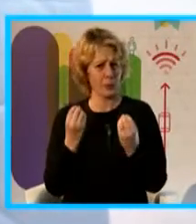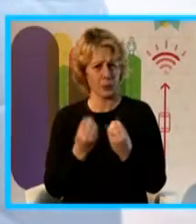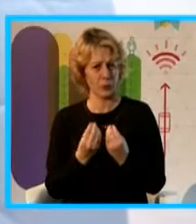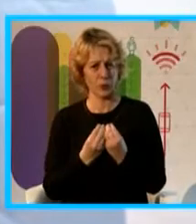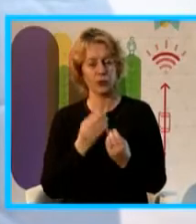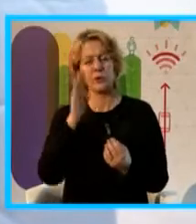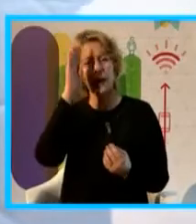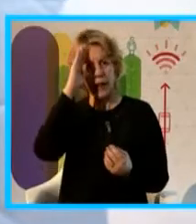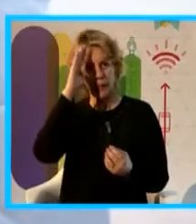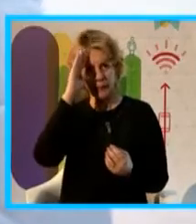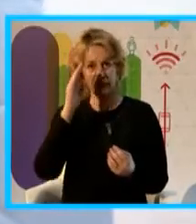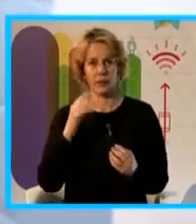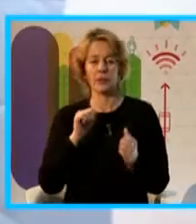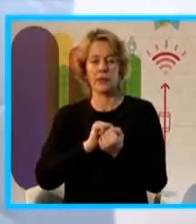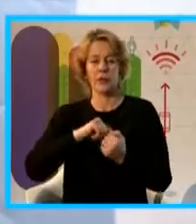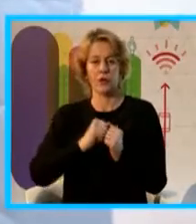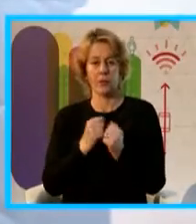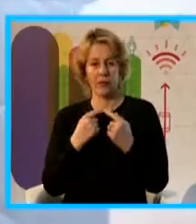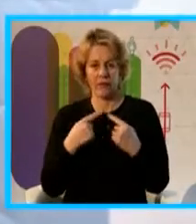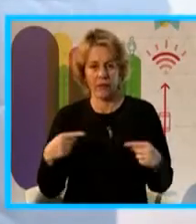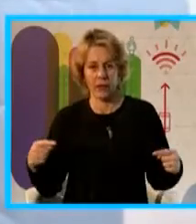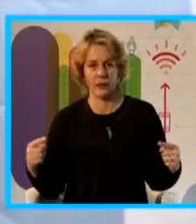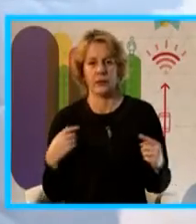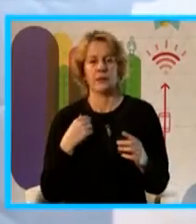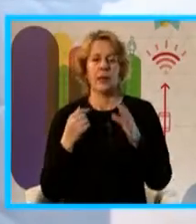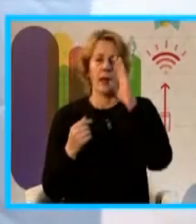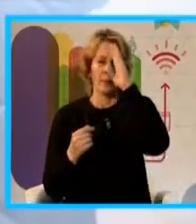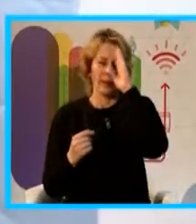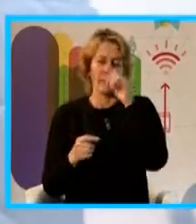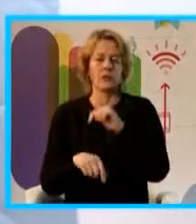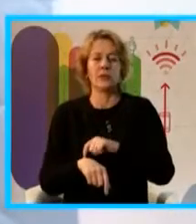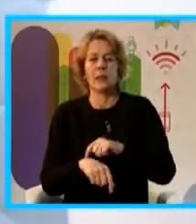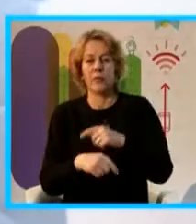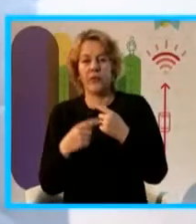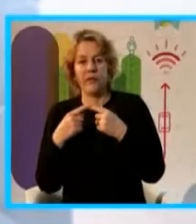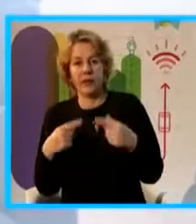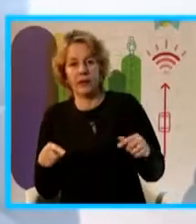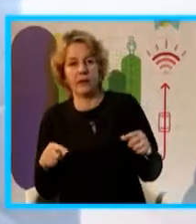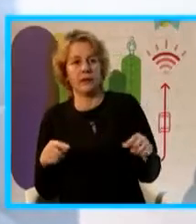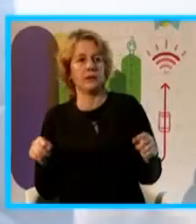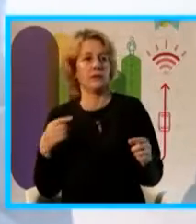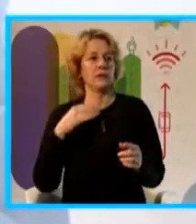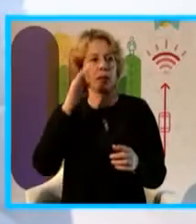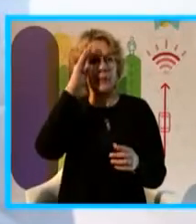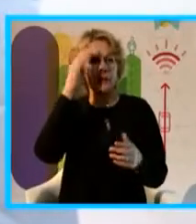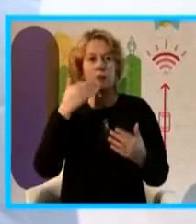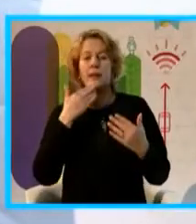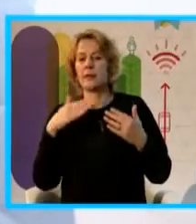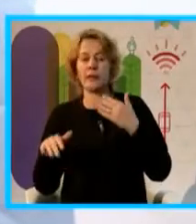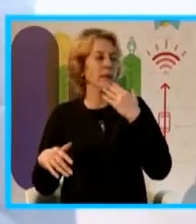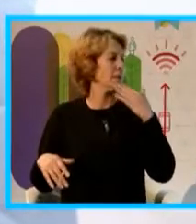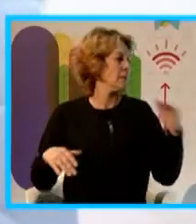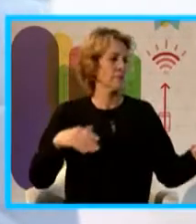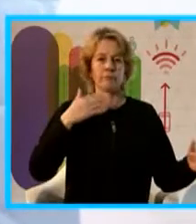Aprendimos a hablar idiomas distintos, aprendimos a manejar tiempos distintos, aprendimos a entendernos de una manera que hasta ese momento era